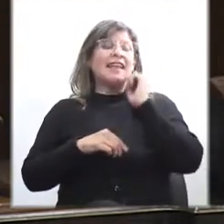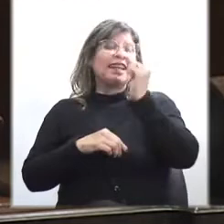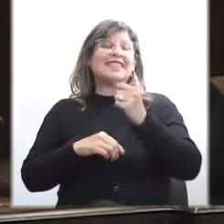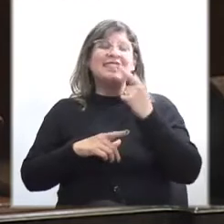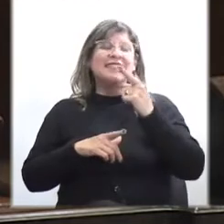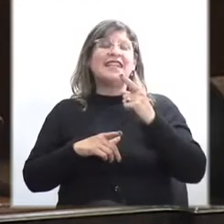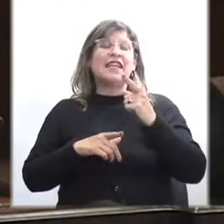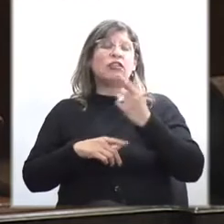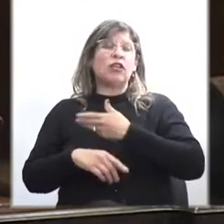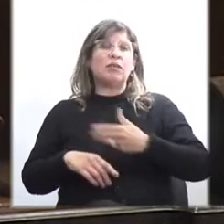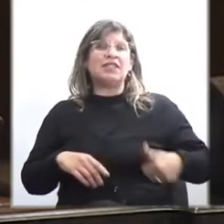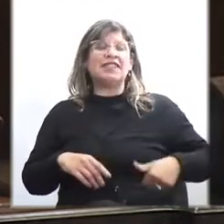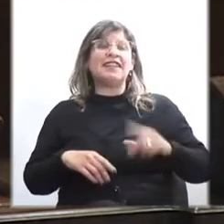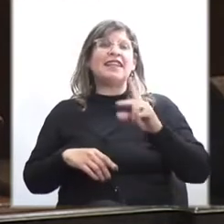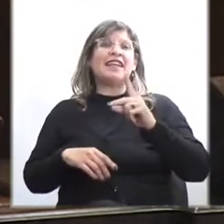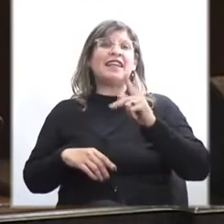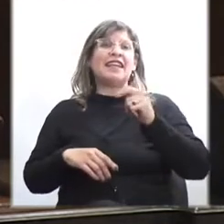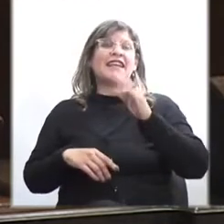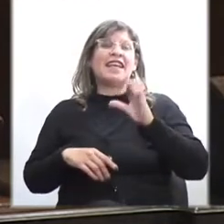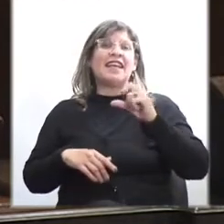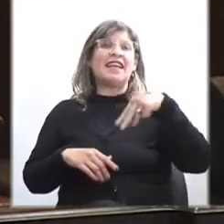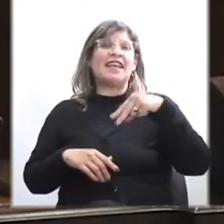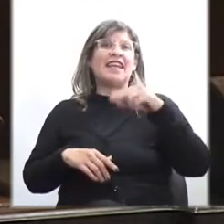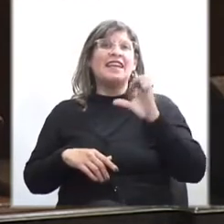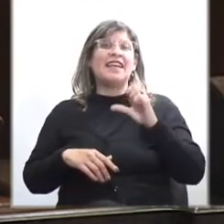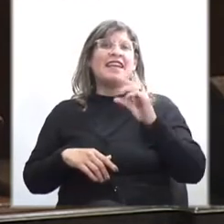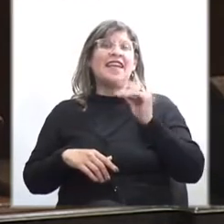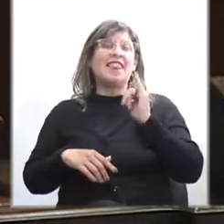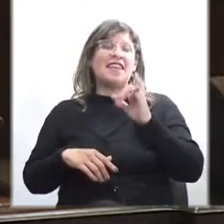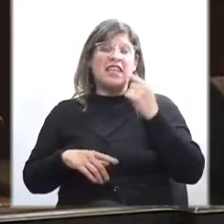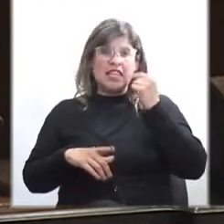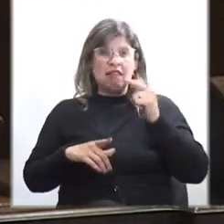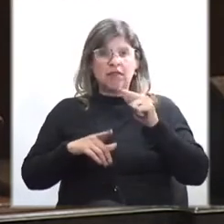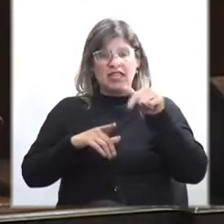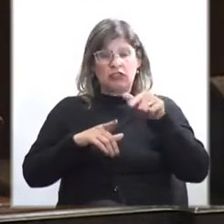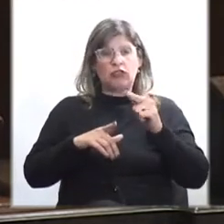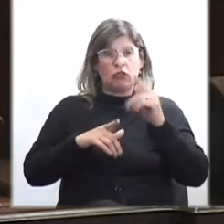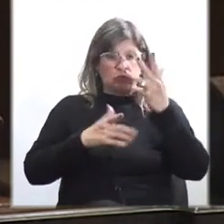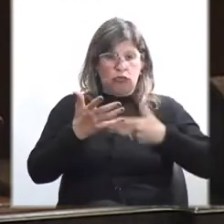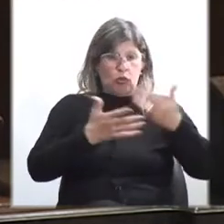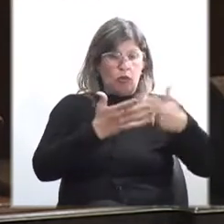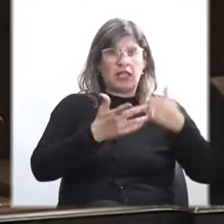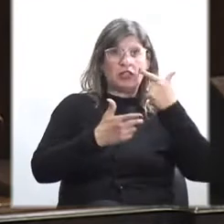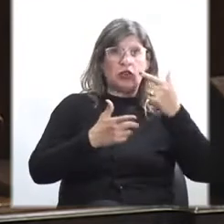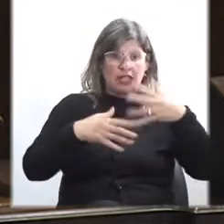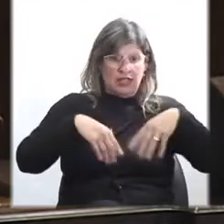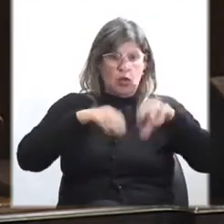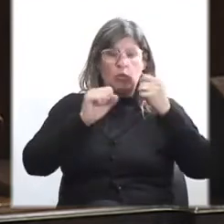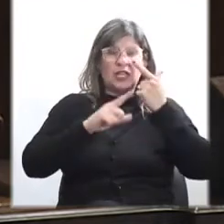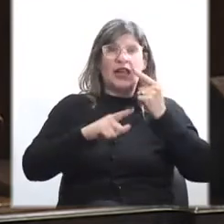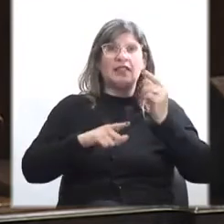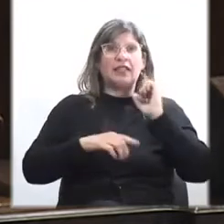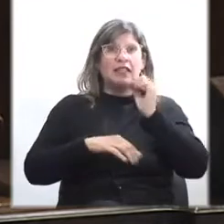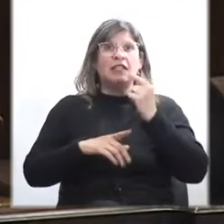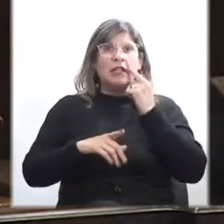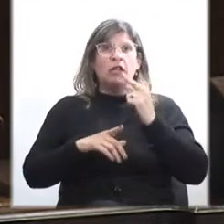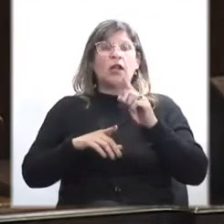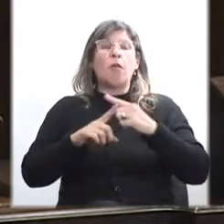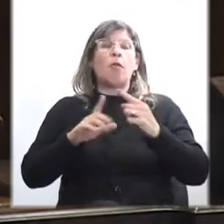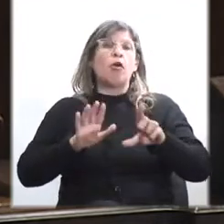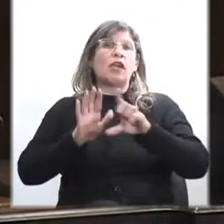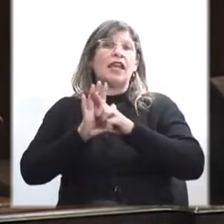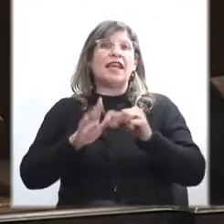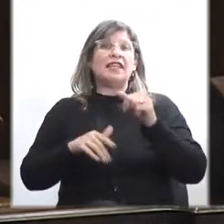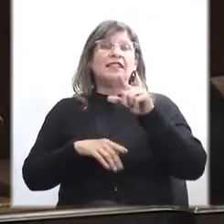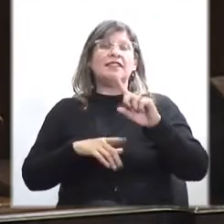presidente Kennedy, los archivos que revelaban la realidad del crimen se iban a, por ley se resolvió que 50 años